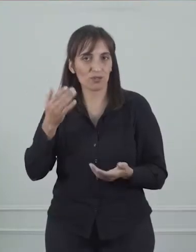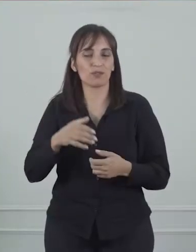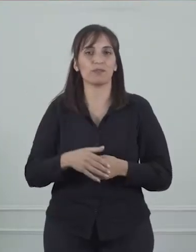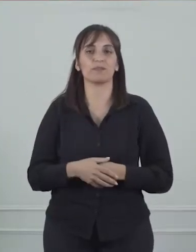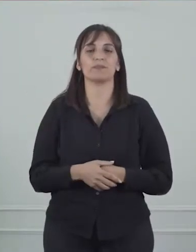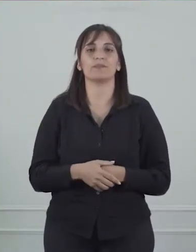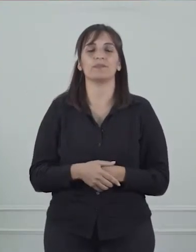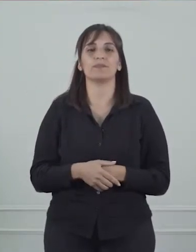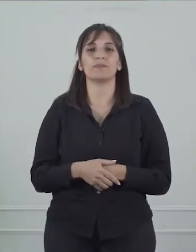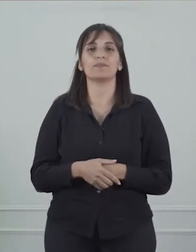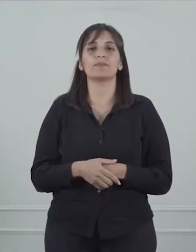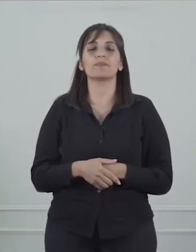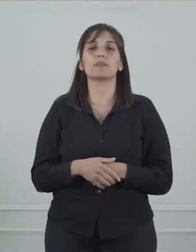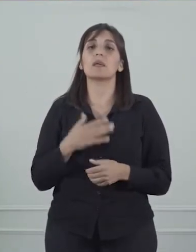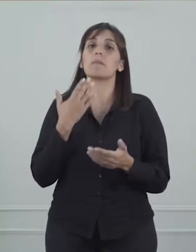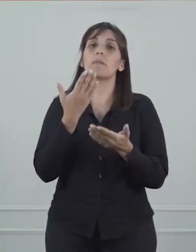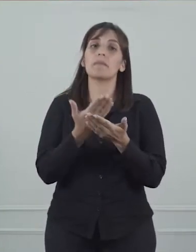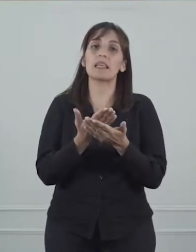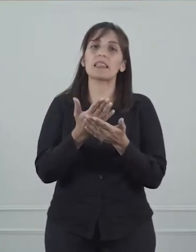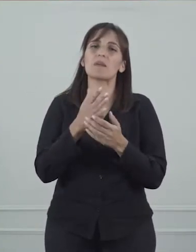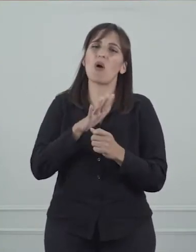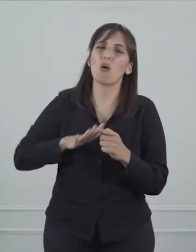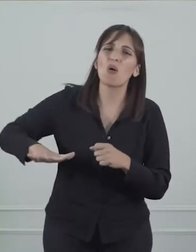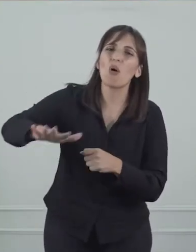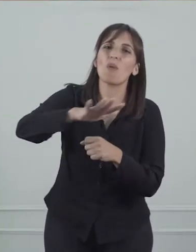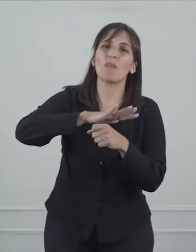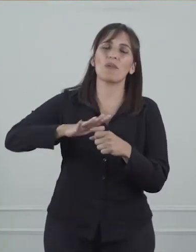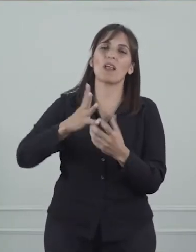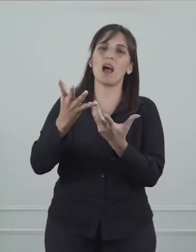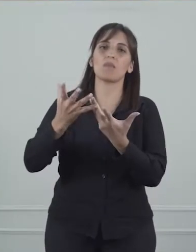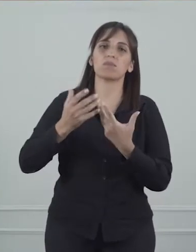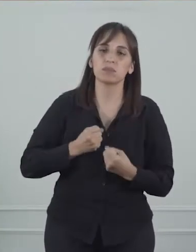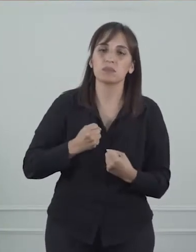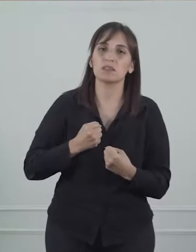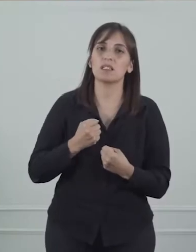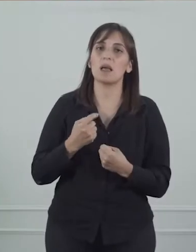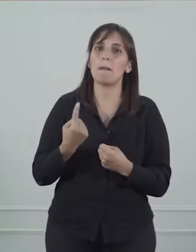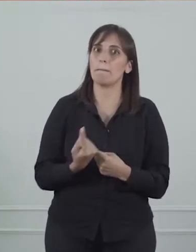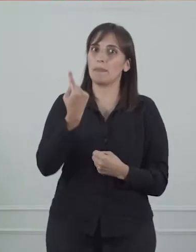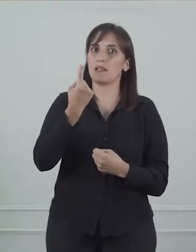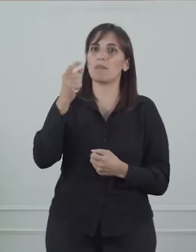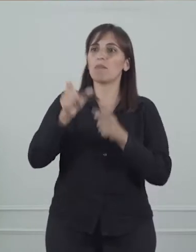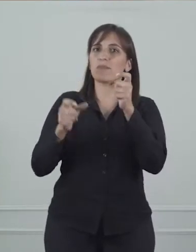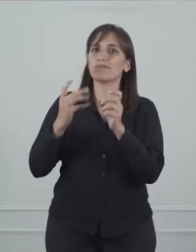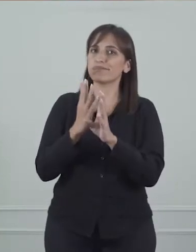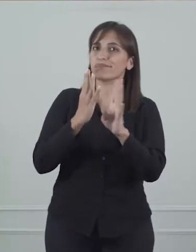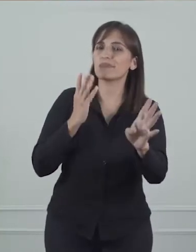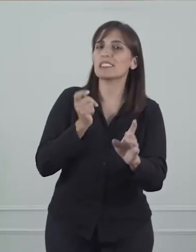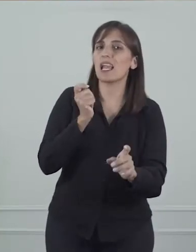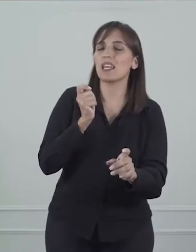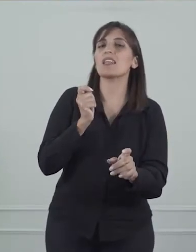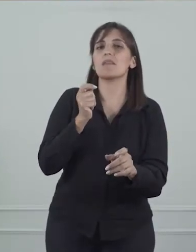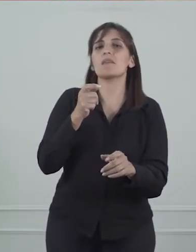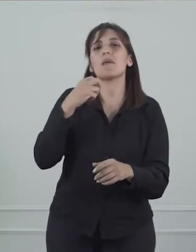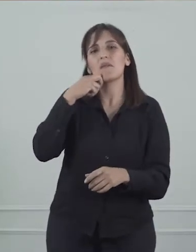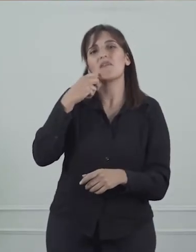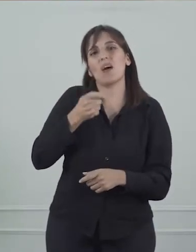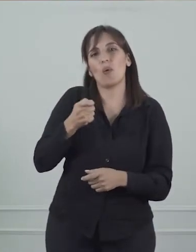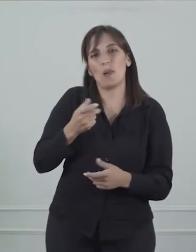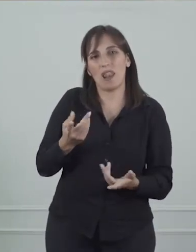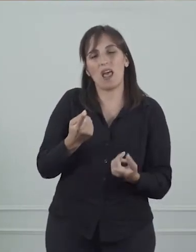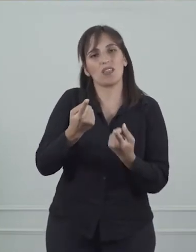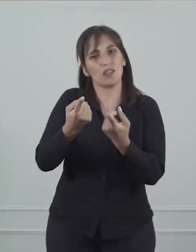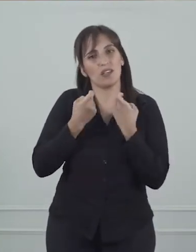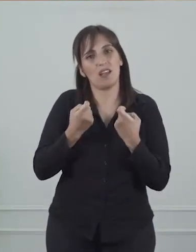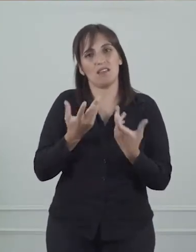de colaboración, le demos prioridad a nuestros jubilados. Nuestros jubilados que, por supuesto, necesitan de su haber